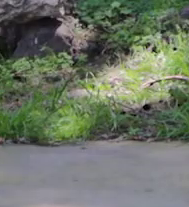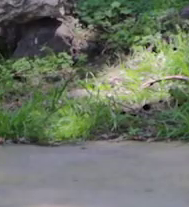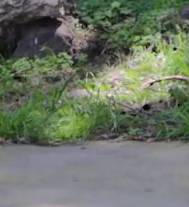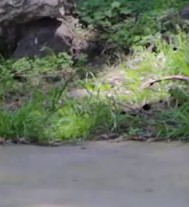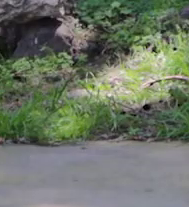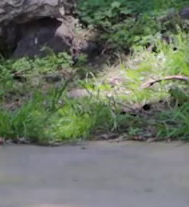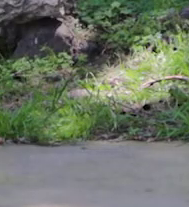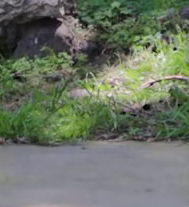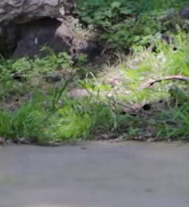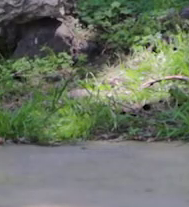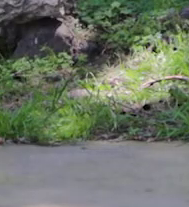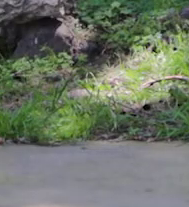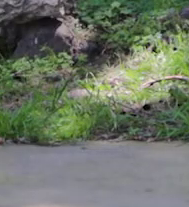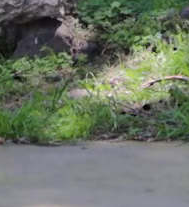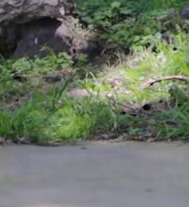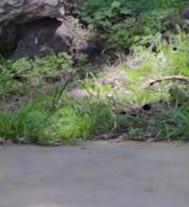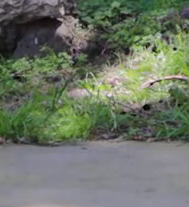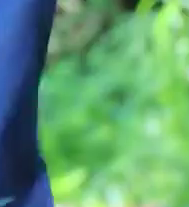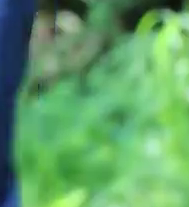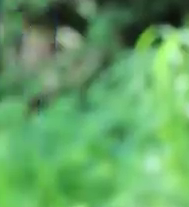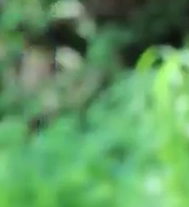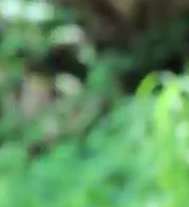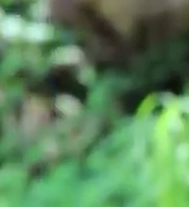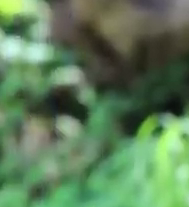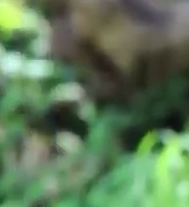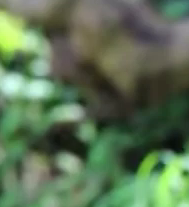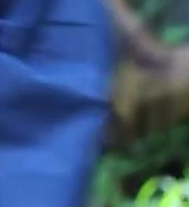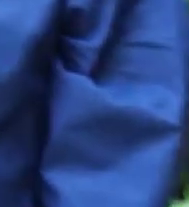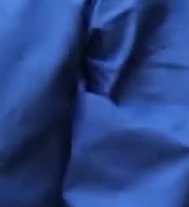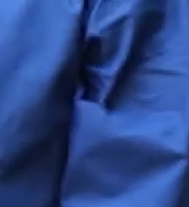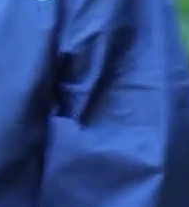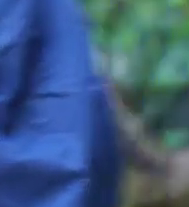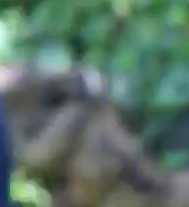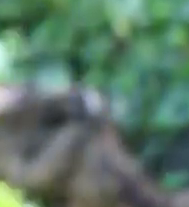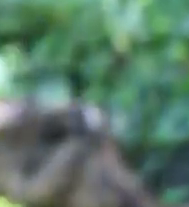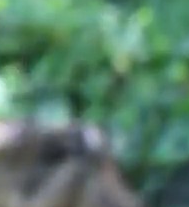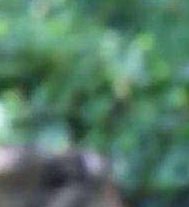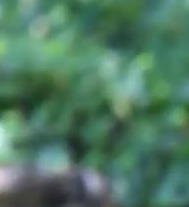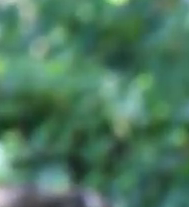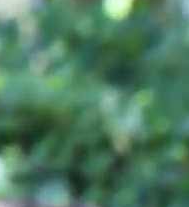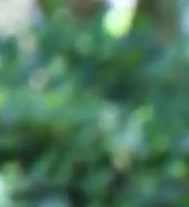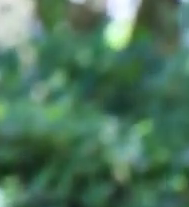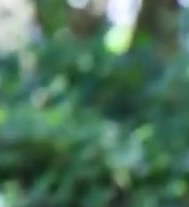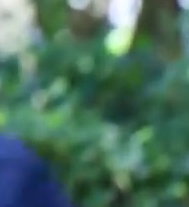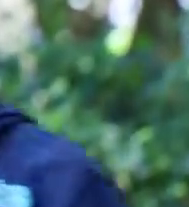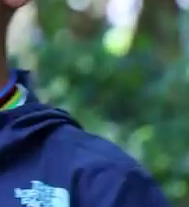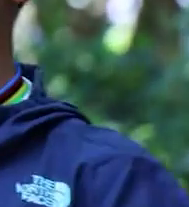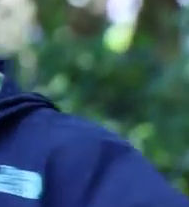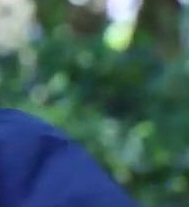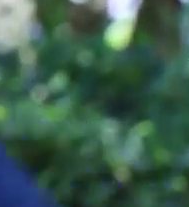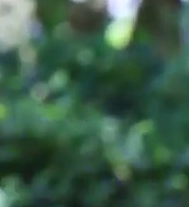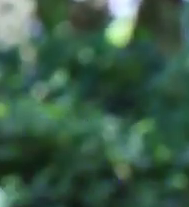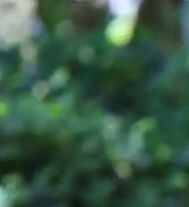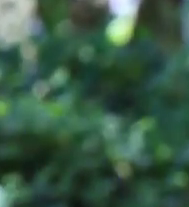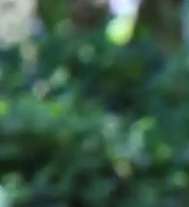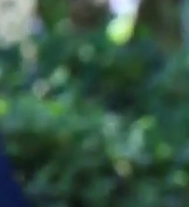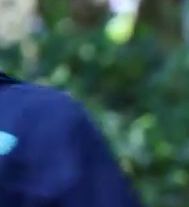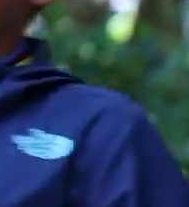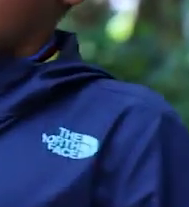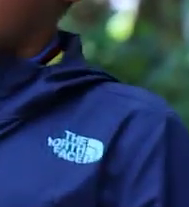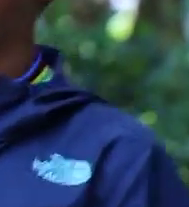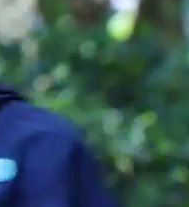Descansamos. movemos nuestros piecitos, los pies, movemos los pies, nos relajamos, respiramos.